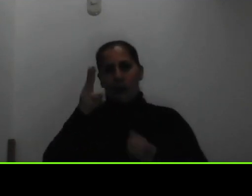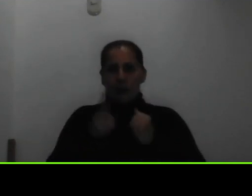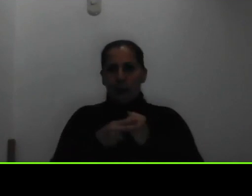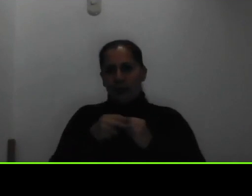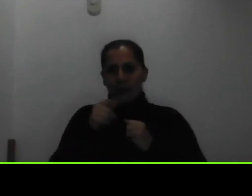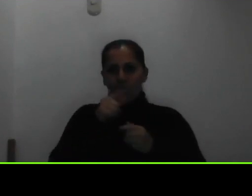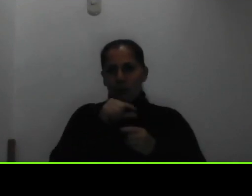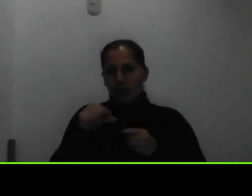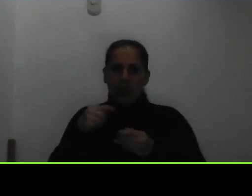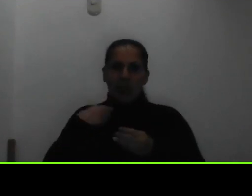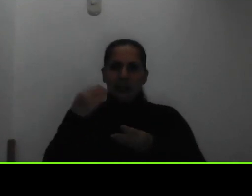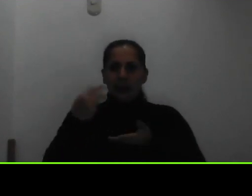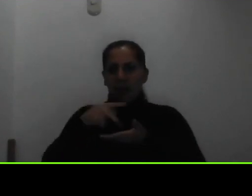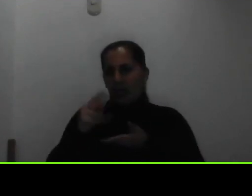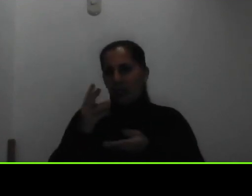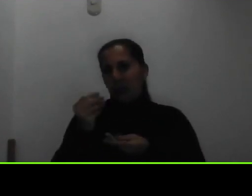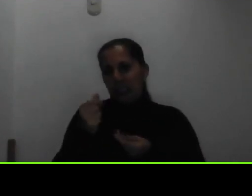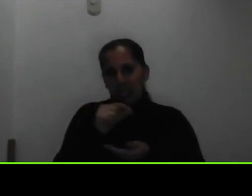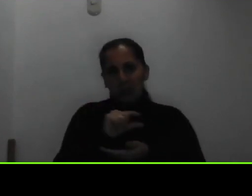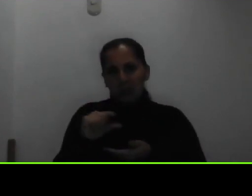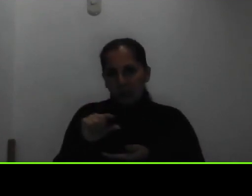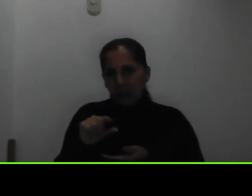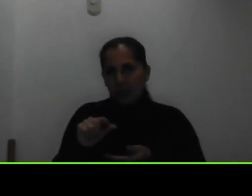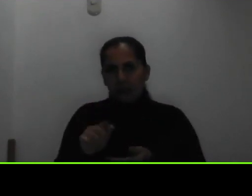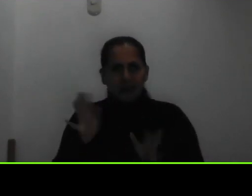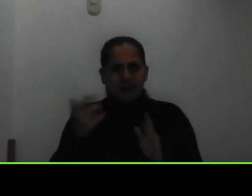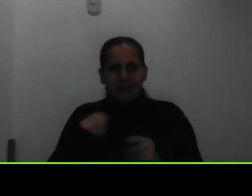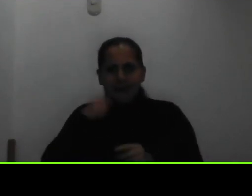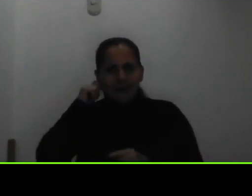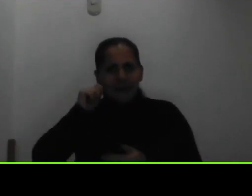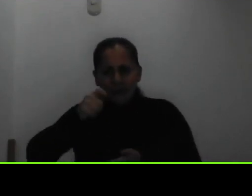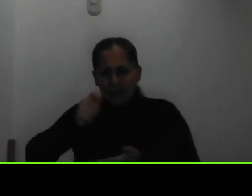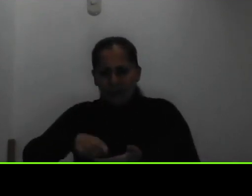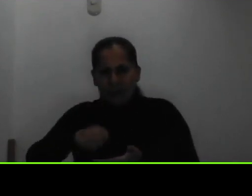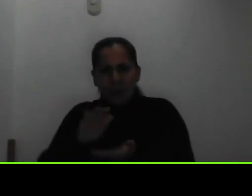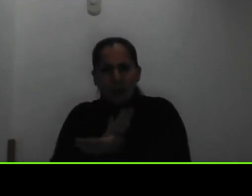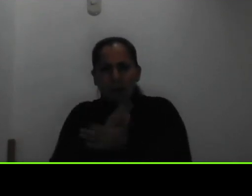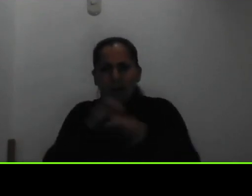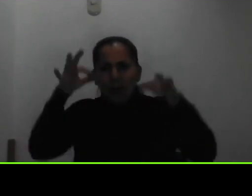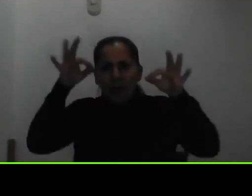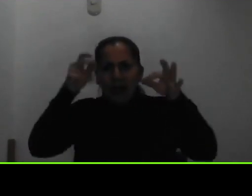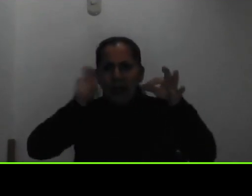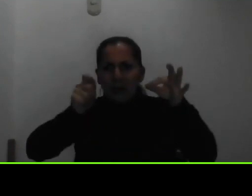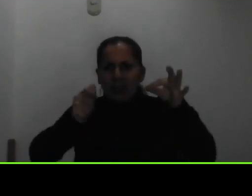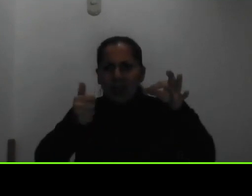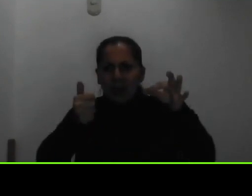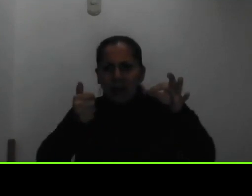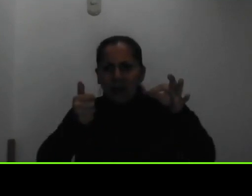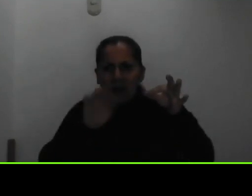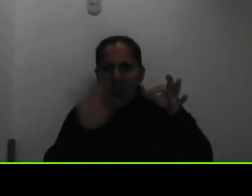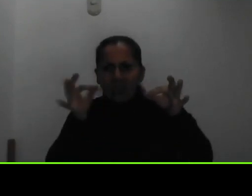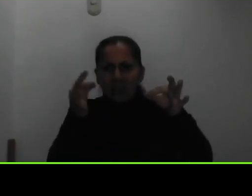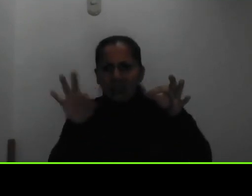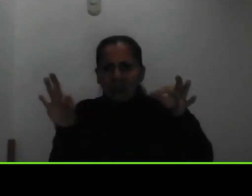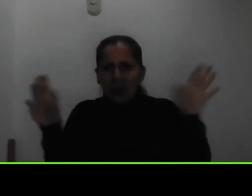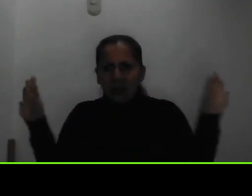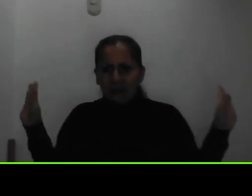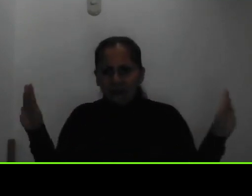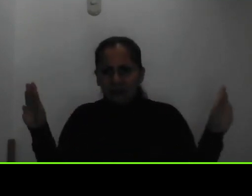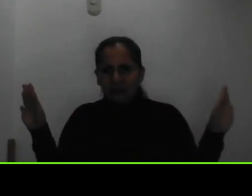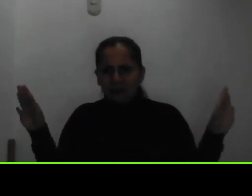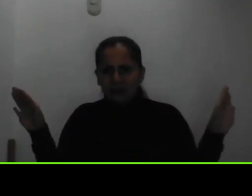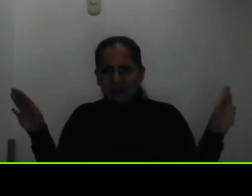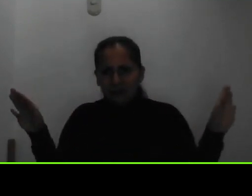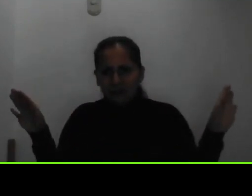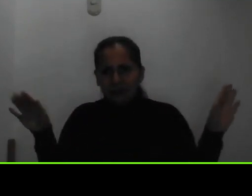y lo firma eso una hoja y un lapicero es lo que necesitamos entonces la persona lo llena lo firma ya les había indicado pero